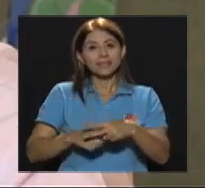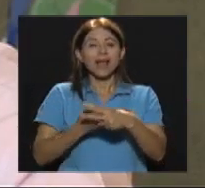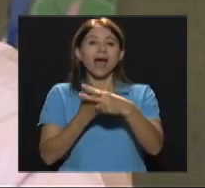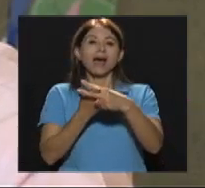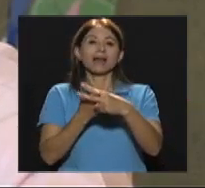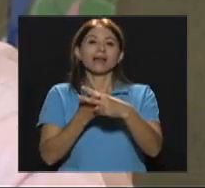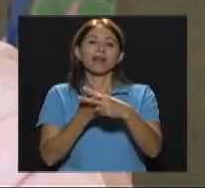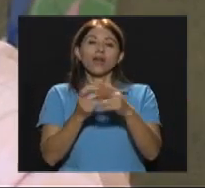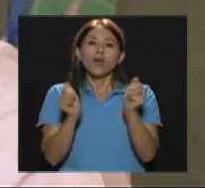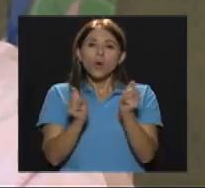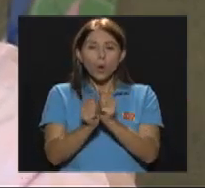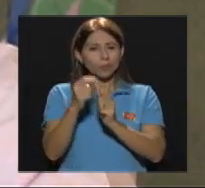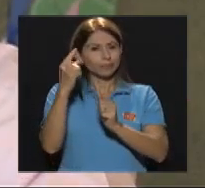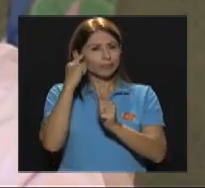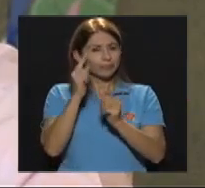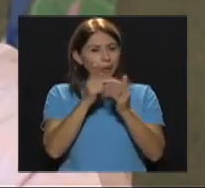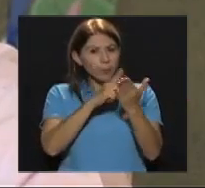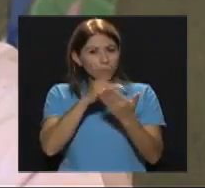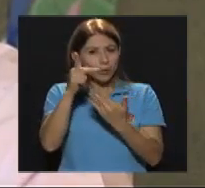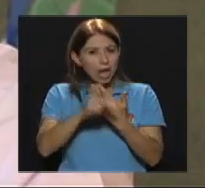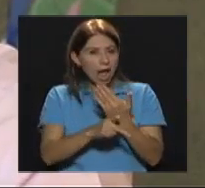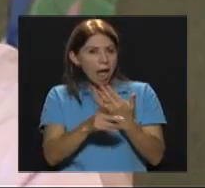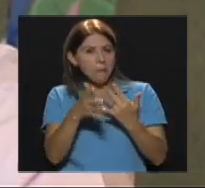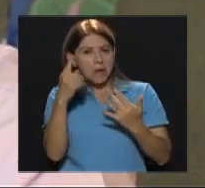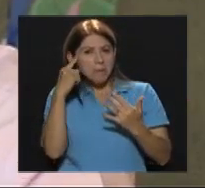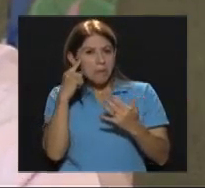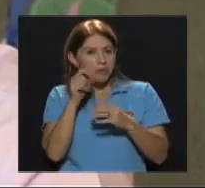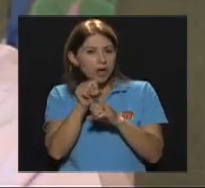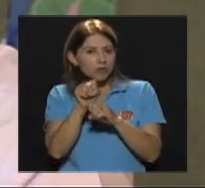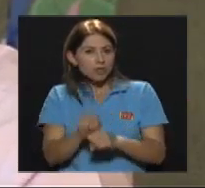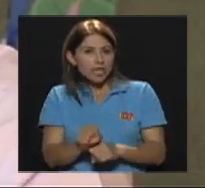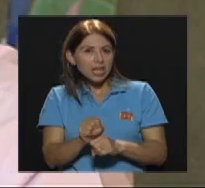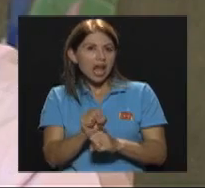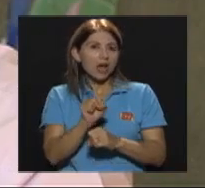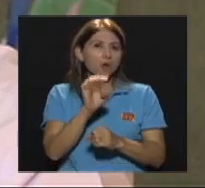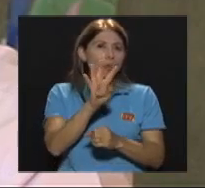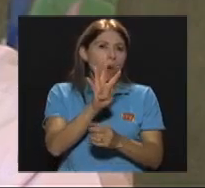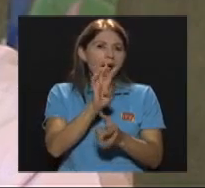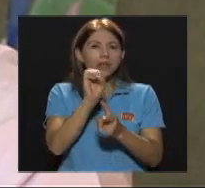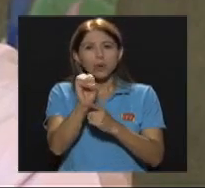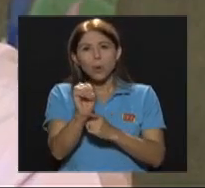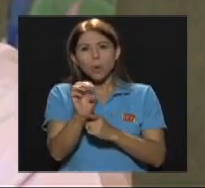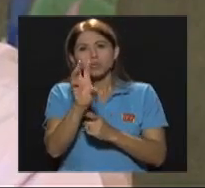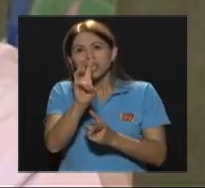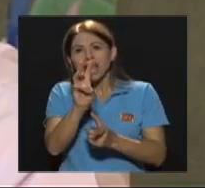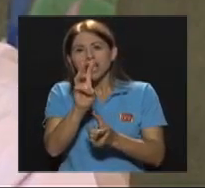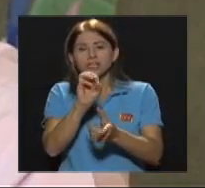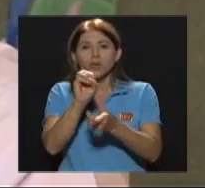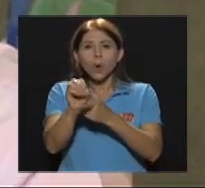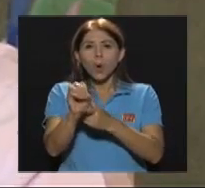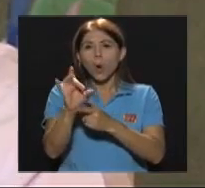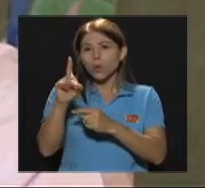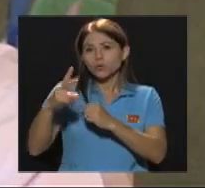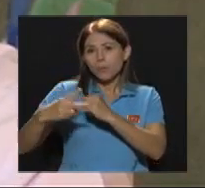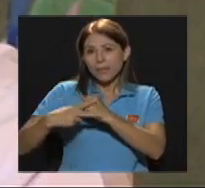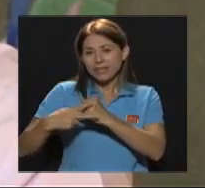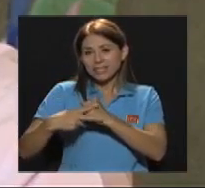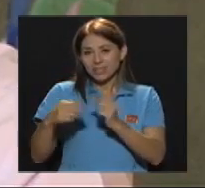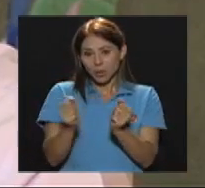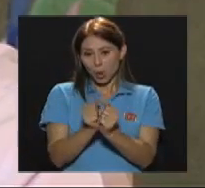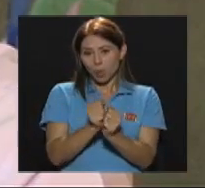rutina Programada De unas cuatro Seis O ocho sesiones Con cada caso Pero el bagaje De